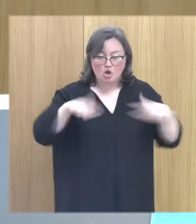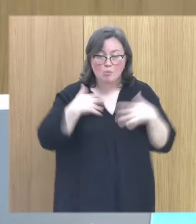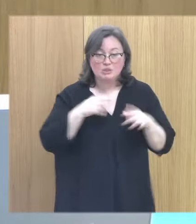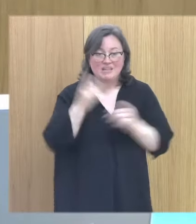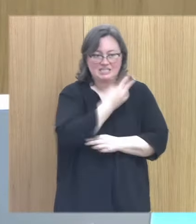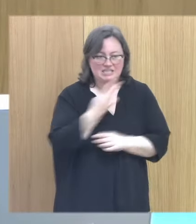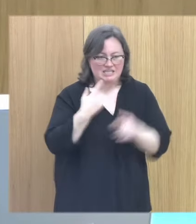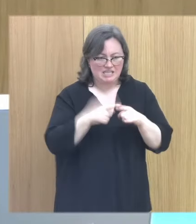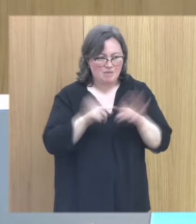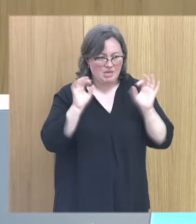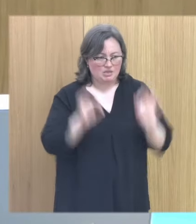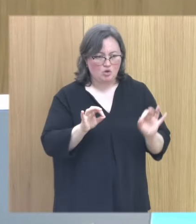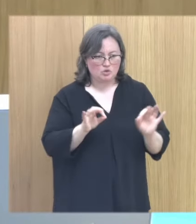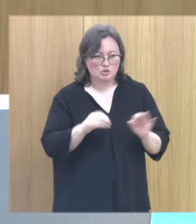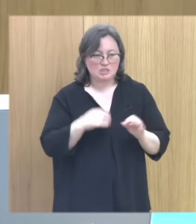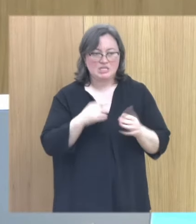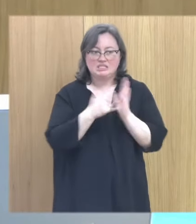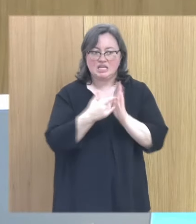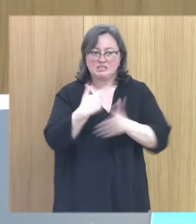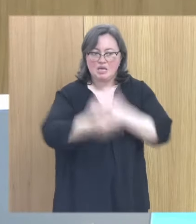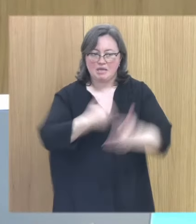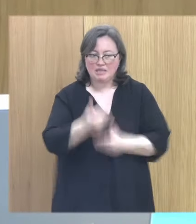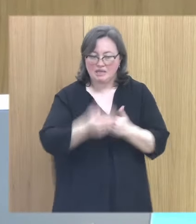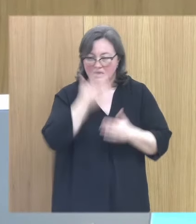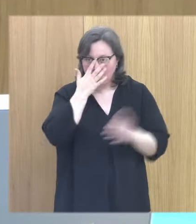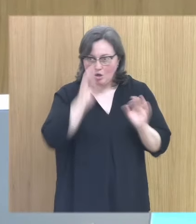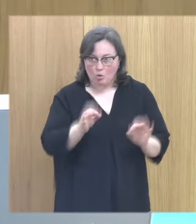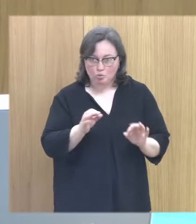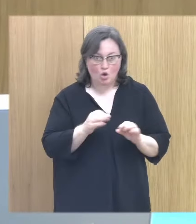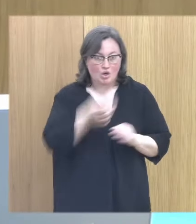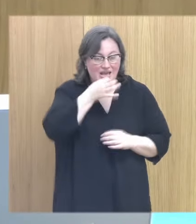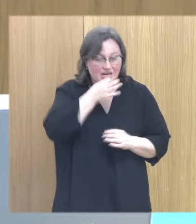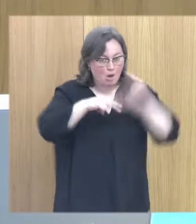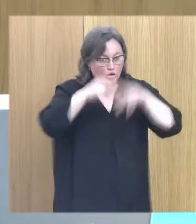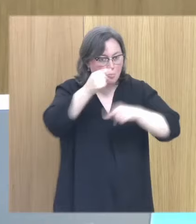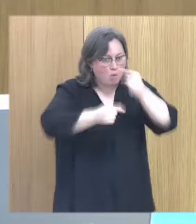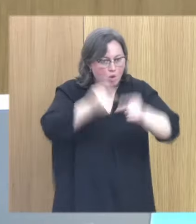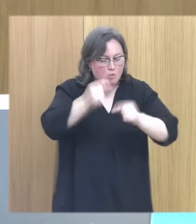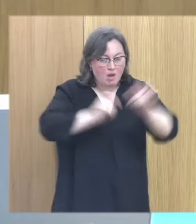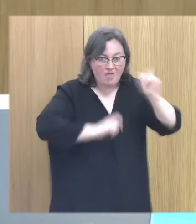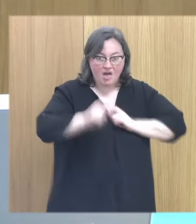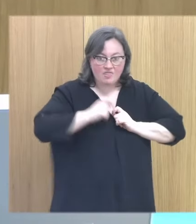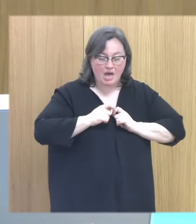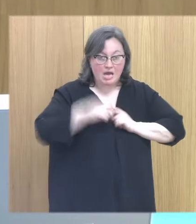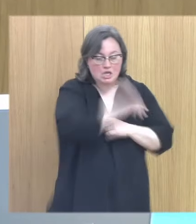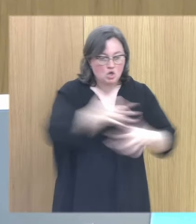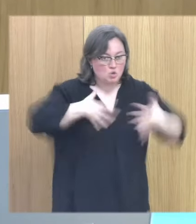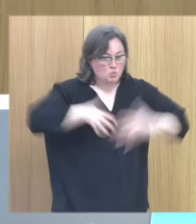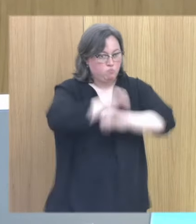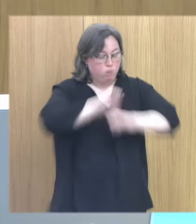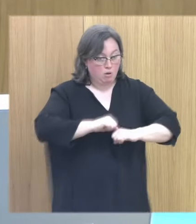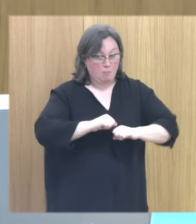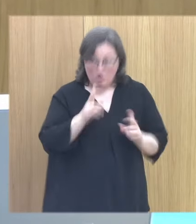elementos que utilizo de forma sistemática vas construyendo esa narrativa y posibilitando que la vayan integrando pero